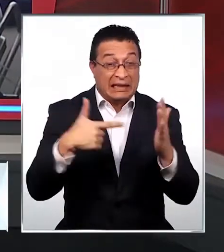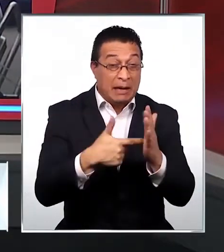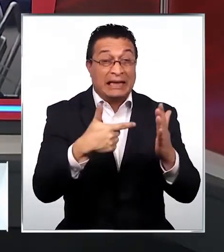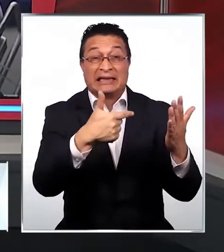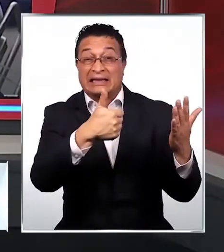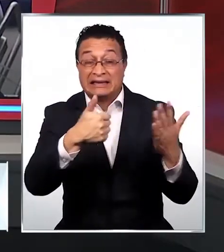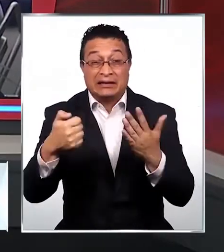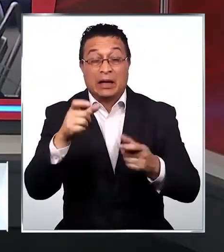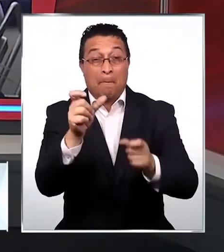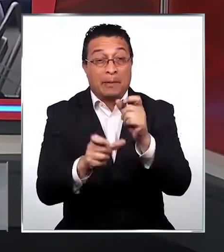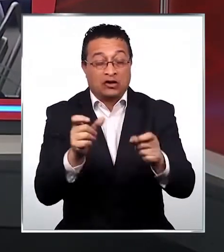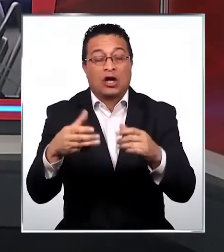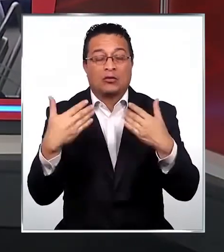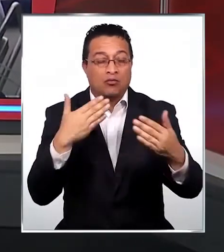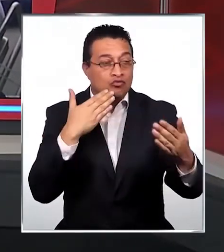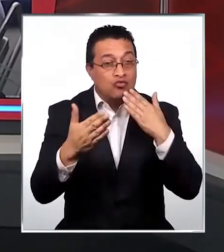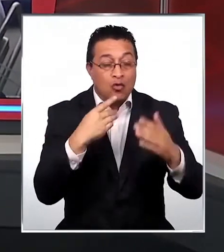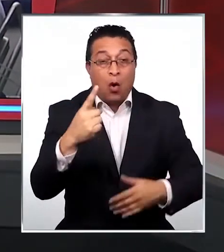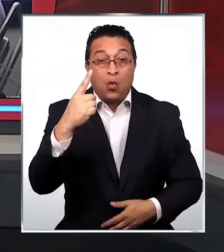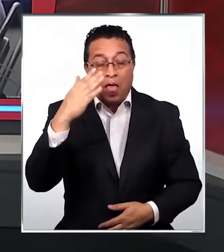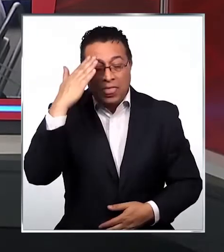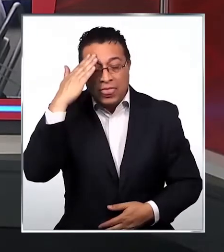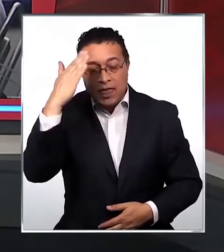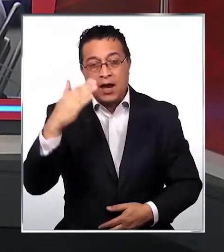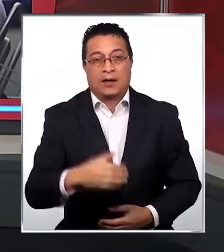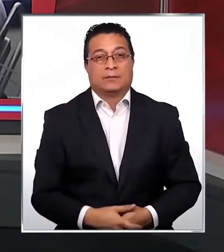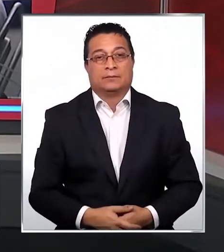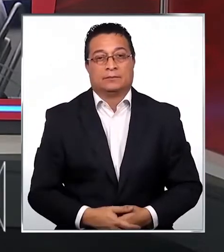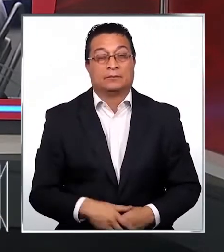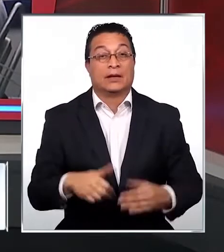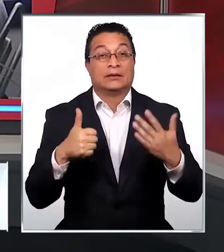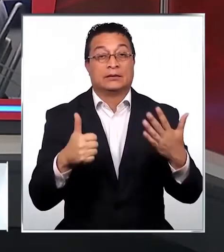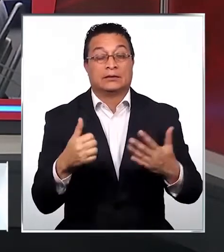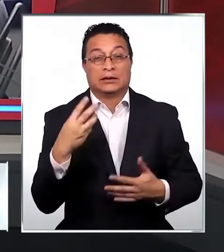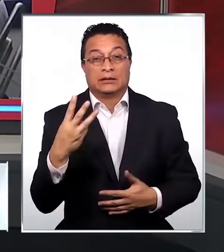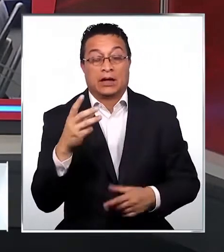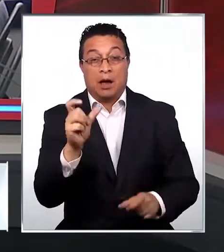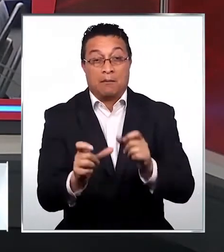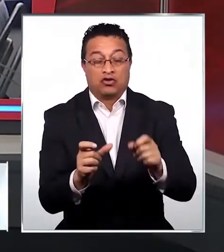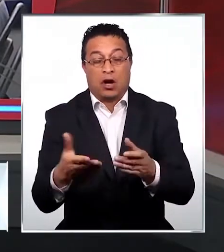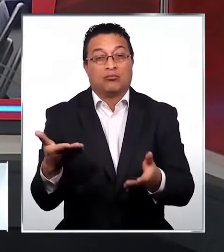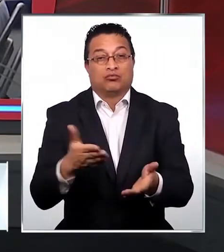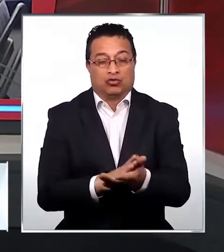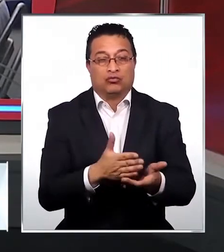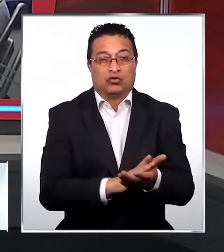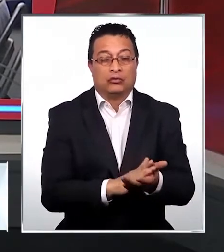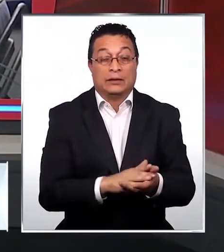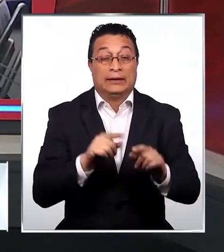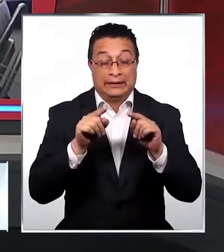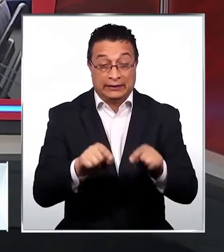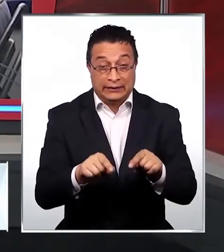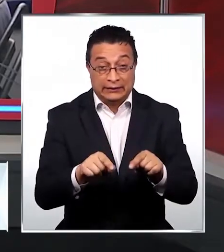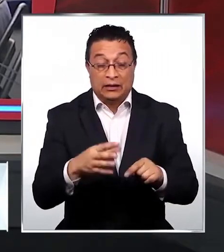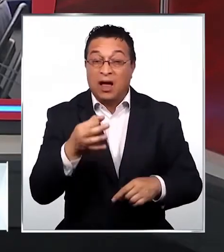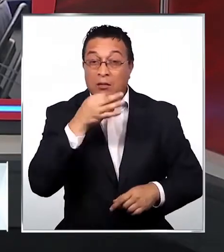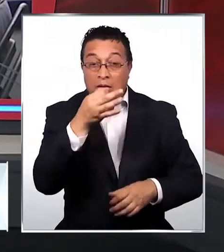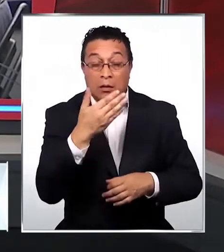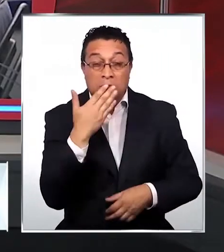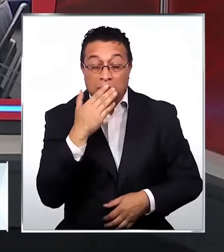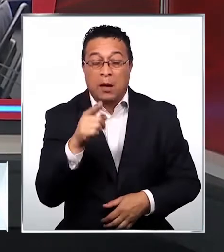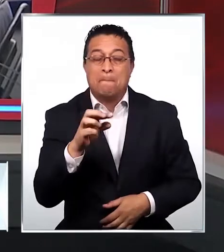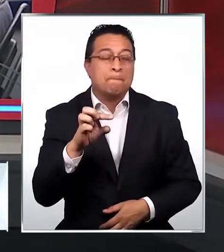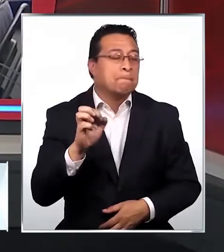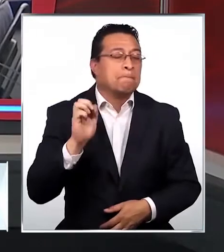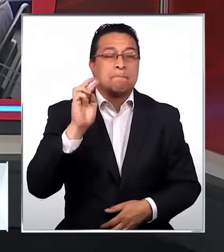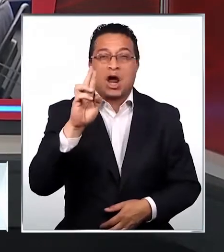personas se contagiaron de COVID-19 en un solo día. Y 63 pacientes fallecieron. Este es, según los expertos,